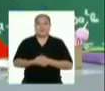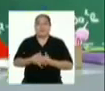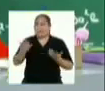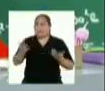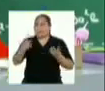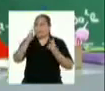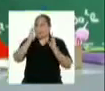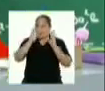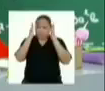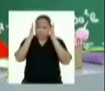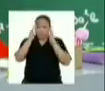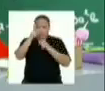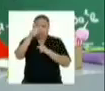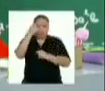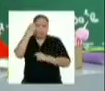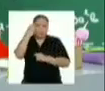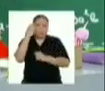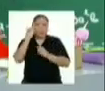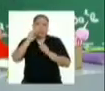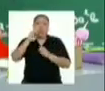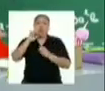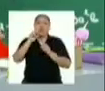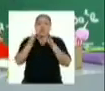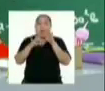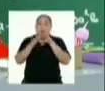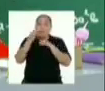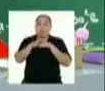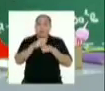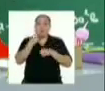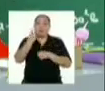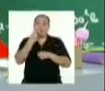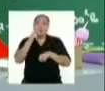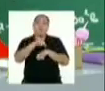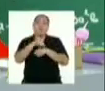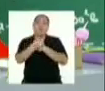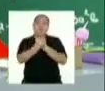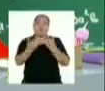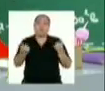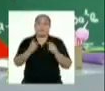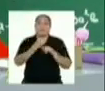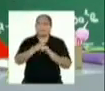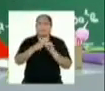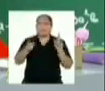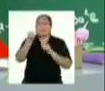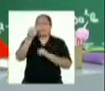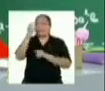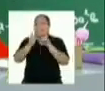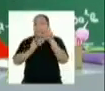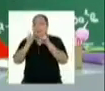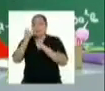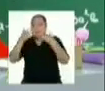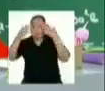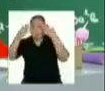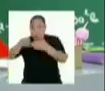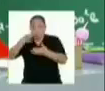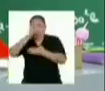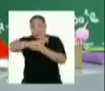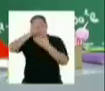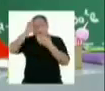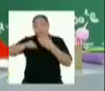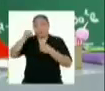Y ojo, uno puede pensar que el origami puede ser solo una actividad de tiempo libre. Sin embargo, hay gente que se dedica